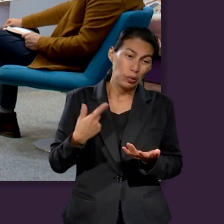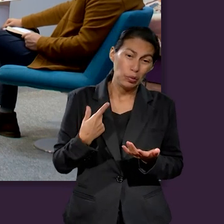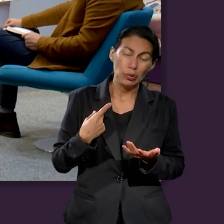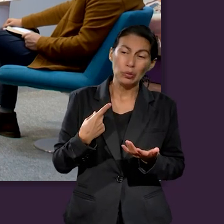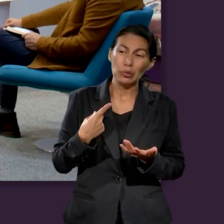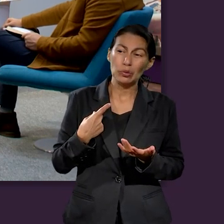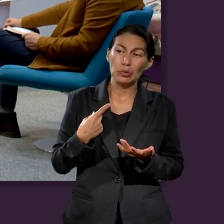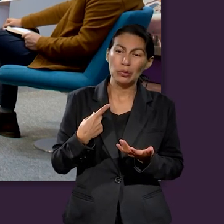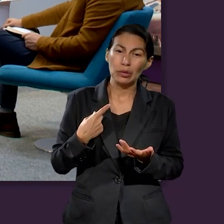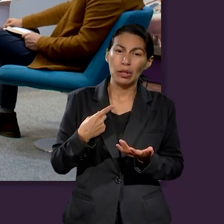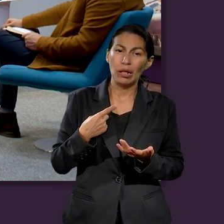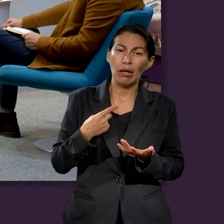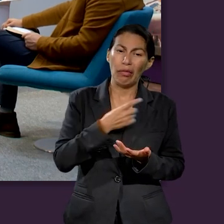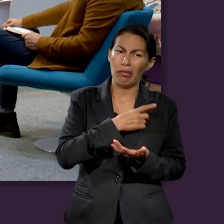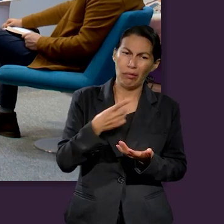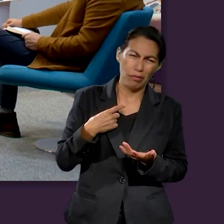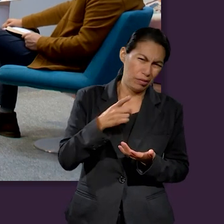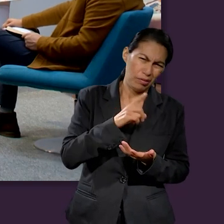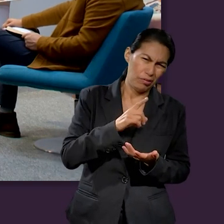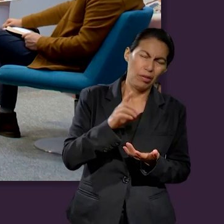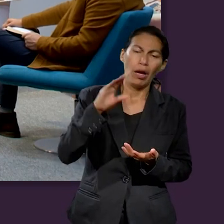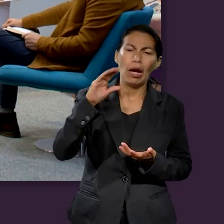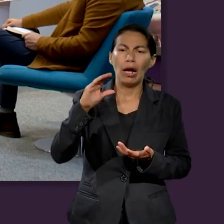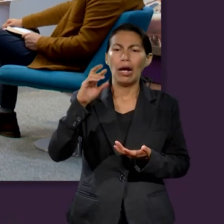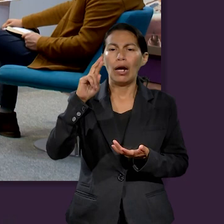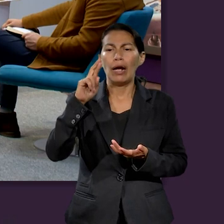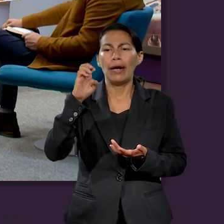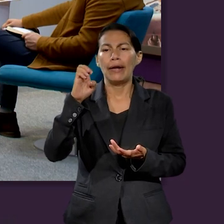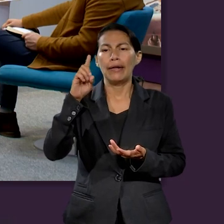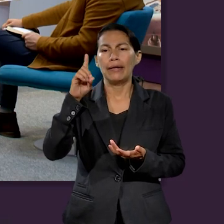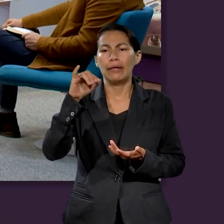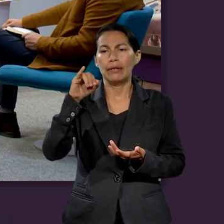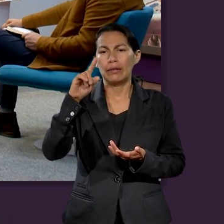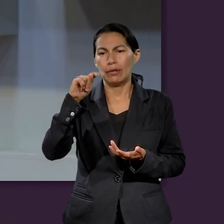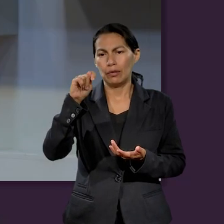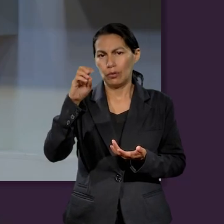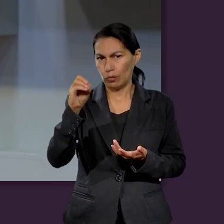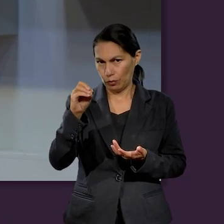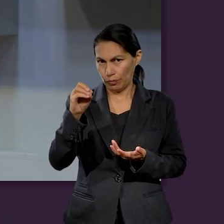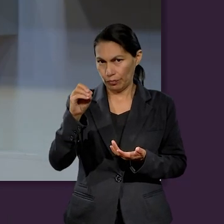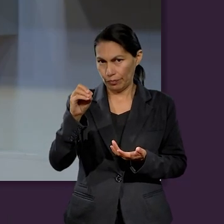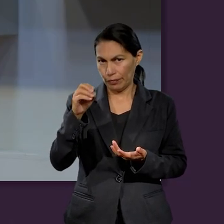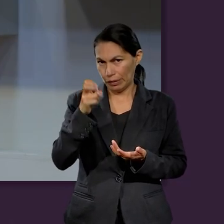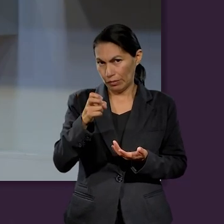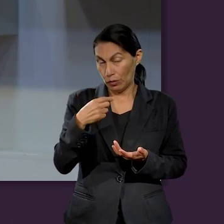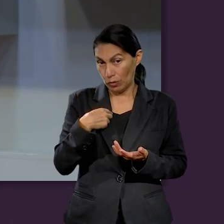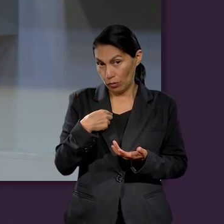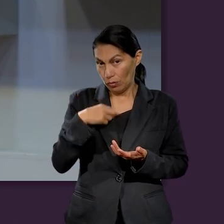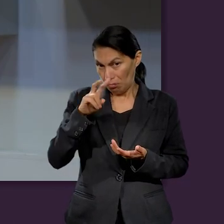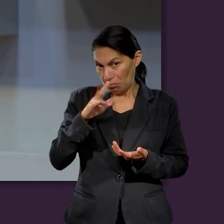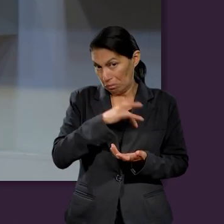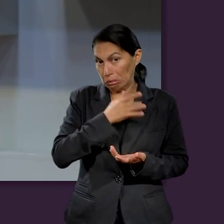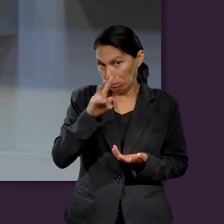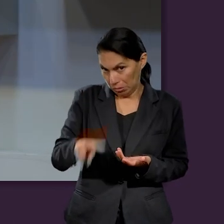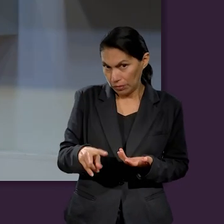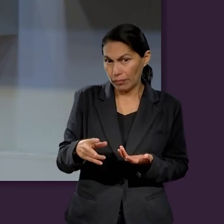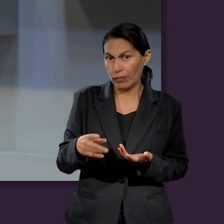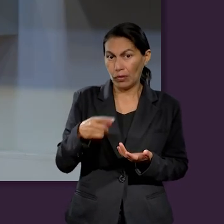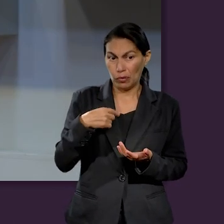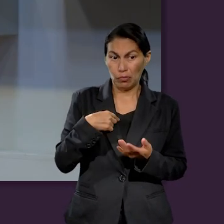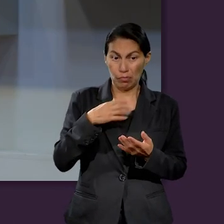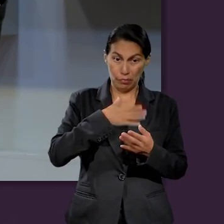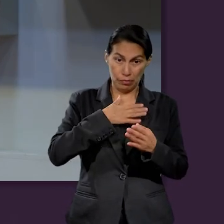crédito. No digamos deuda, pues digámoslo como se llama un crédito, ¿no? Voy a ser sincero, ¿no? Yo no podría tener la casa que tengo